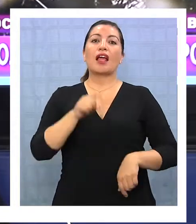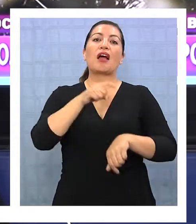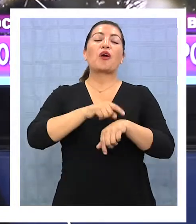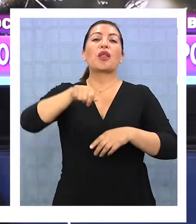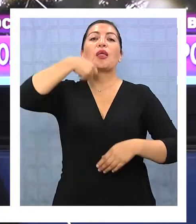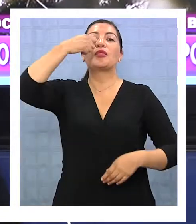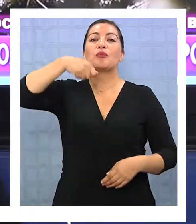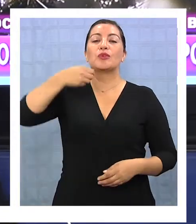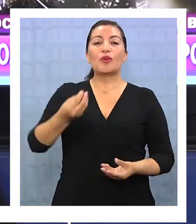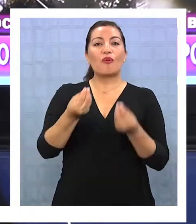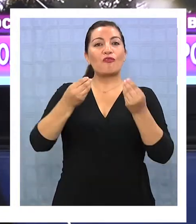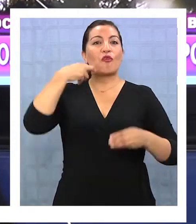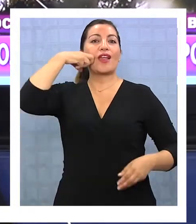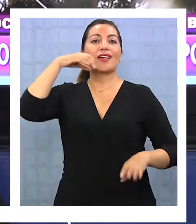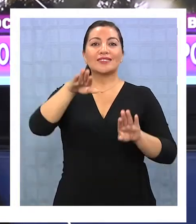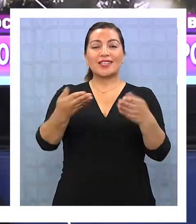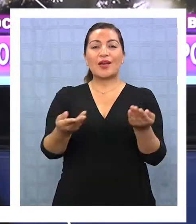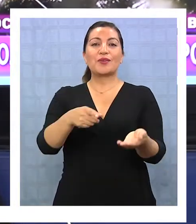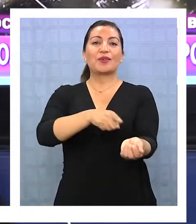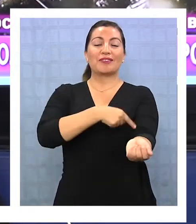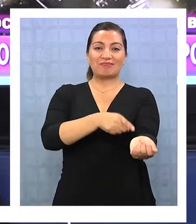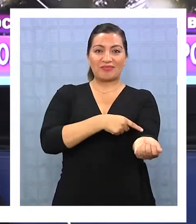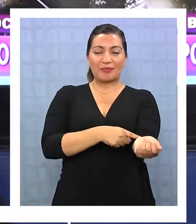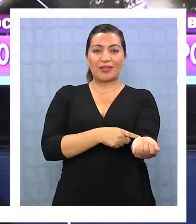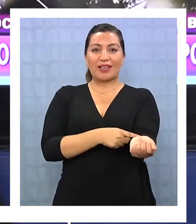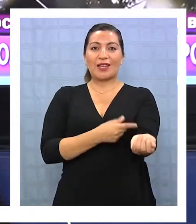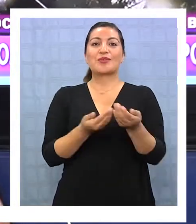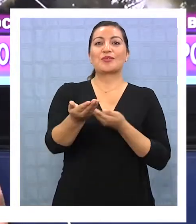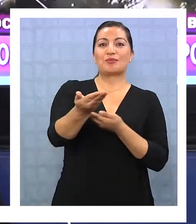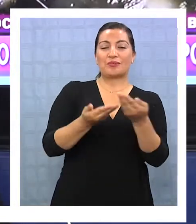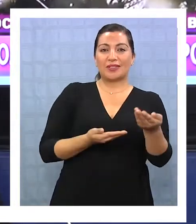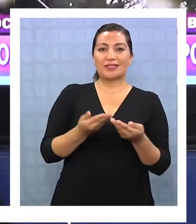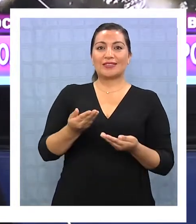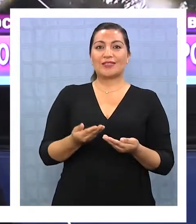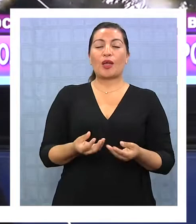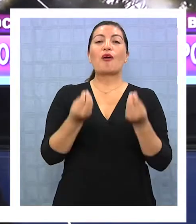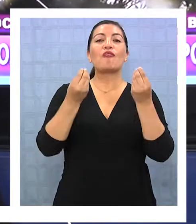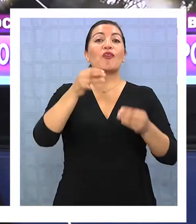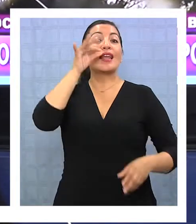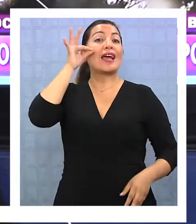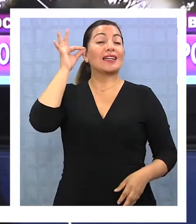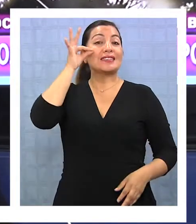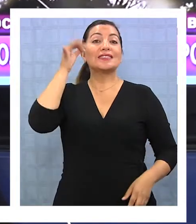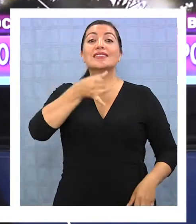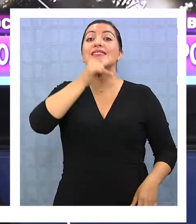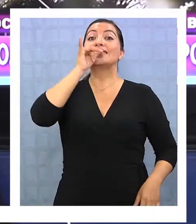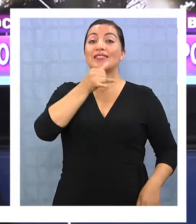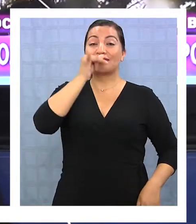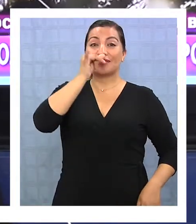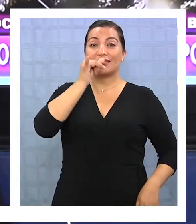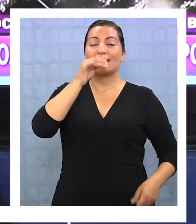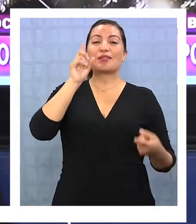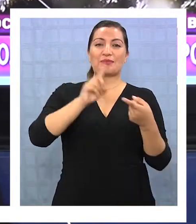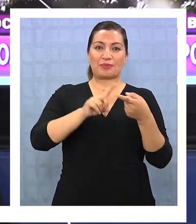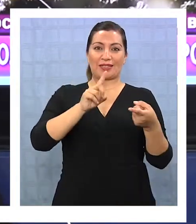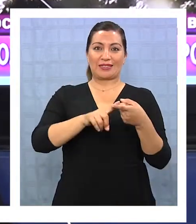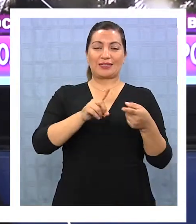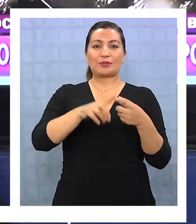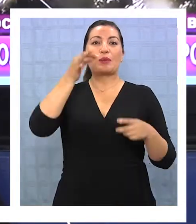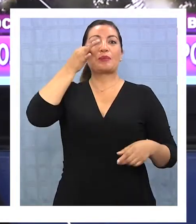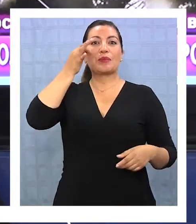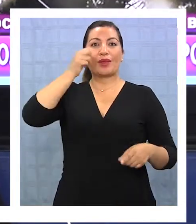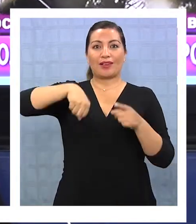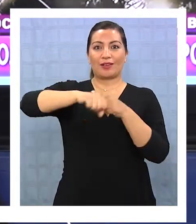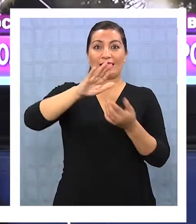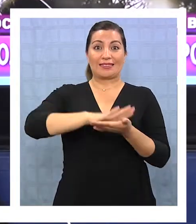hora de almuerzo con un buen asado familiar, compartiendo, tomándonos también una buena cervecita y pudiendo participar de este